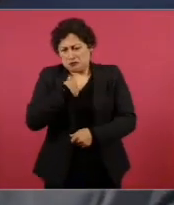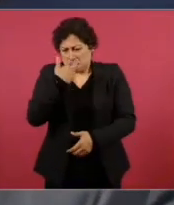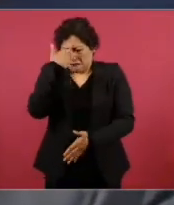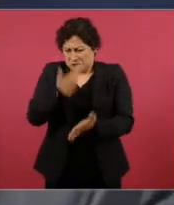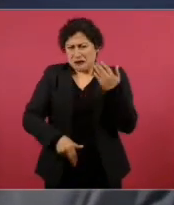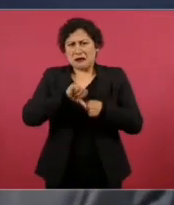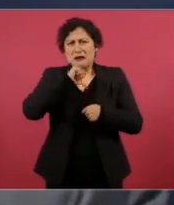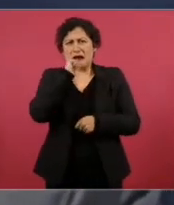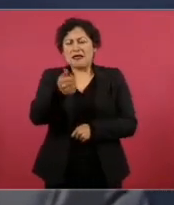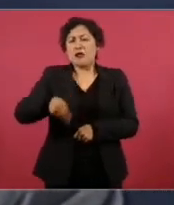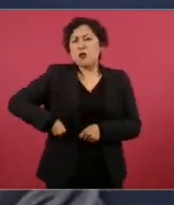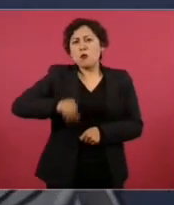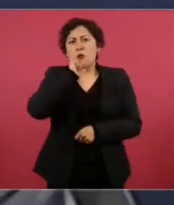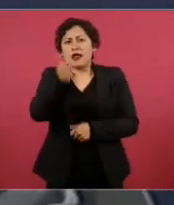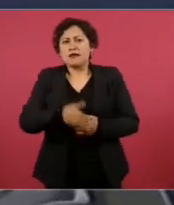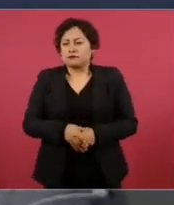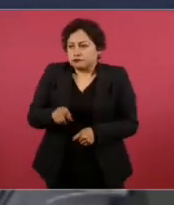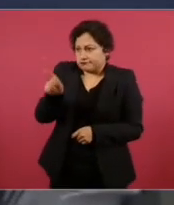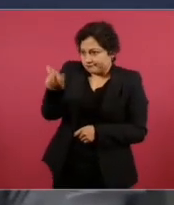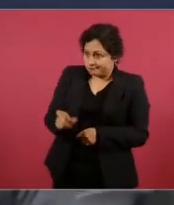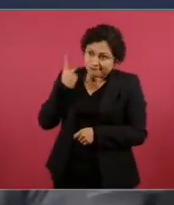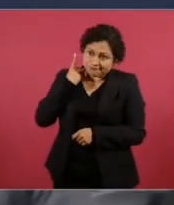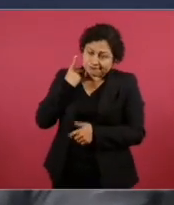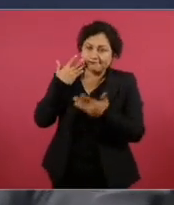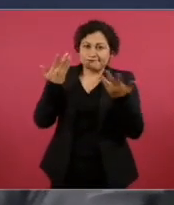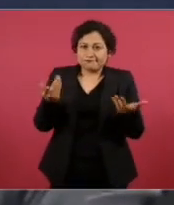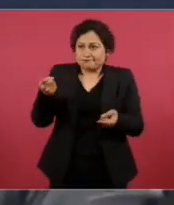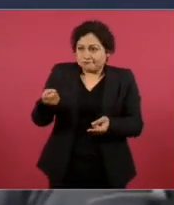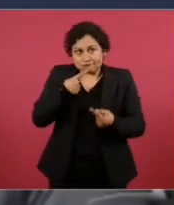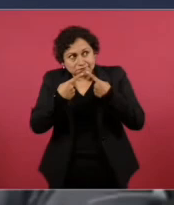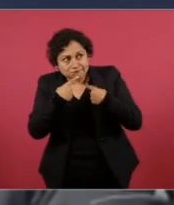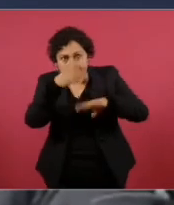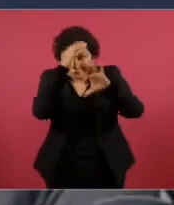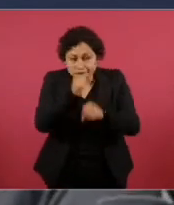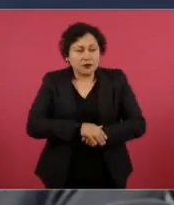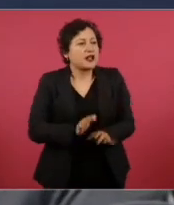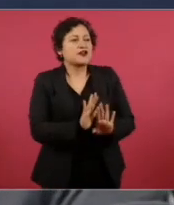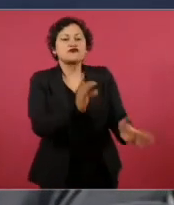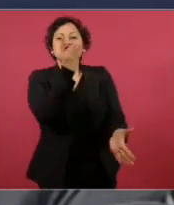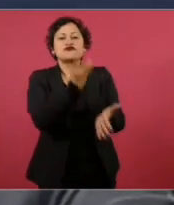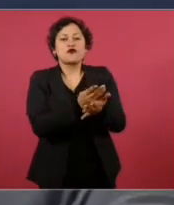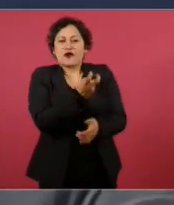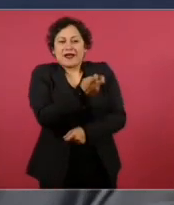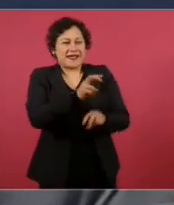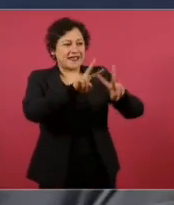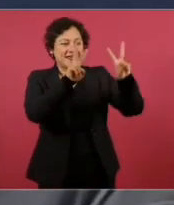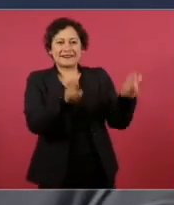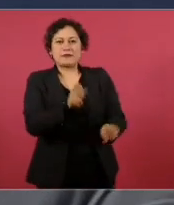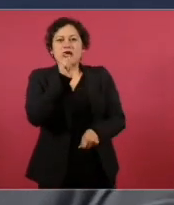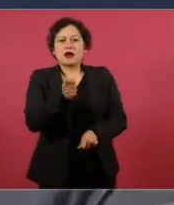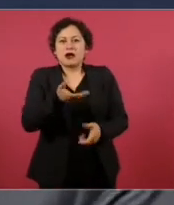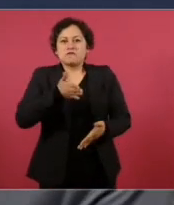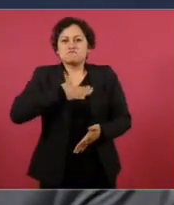soy culpable. eres un político, Andrés Manuel. Sí, no, pero esta es una gran Los políticos negocian. No, en este caso no, este es un asunto de principios, es un asunto de dignidad.